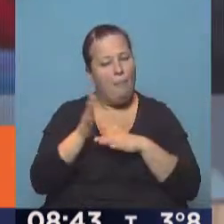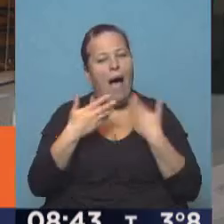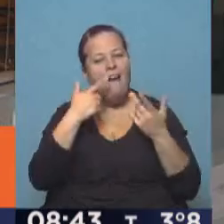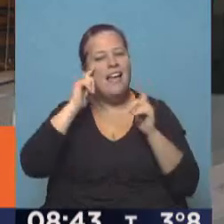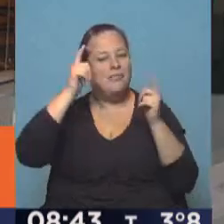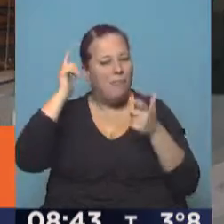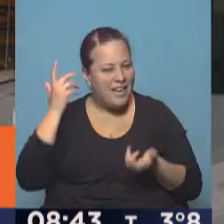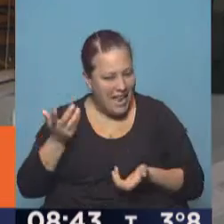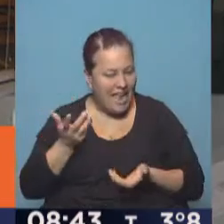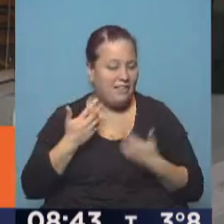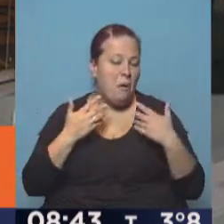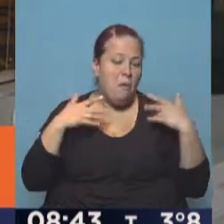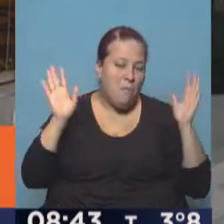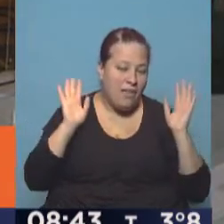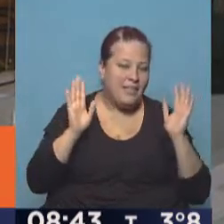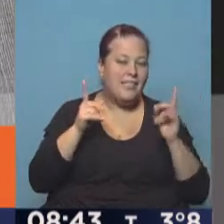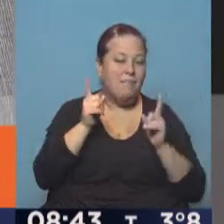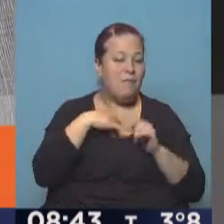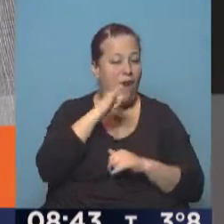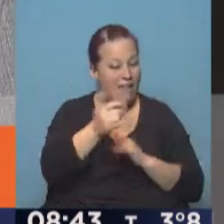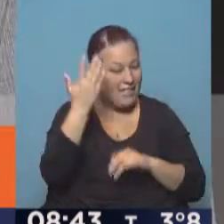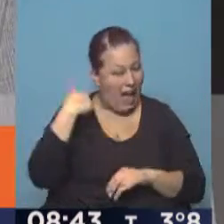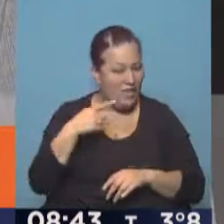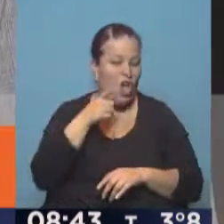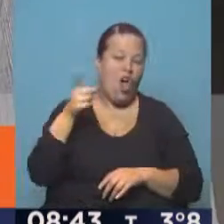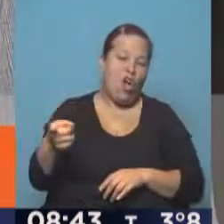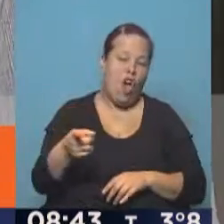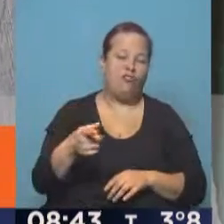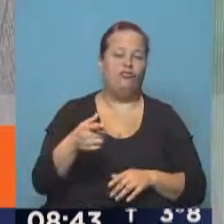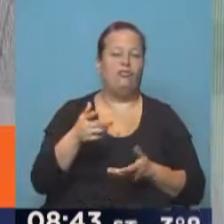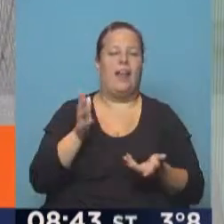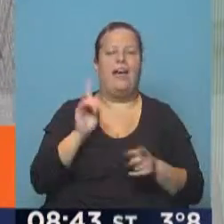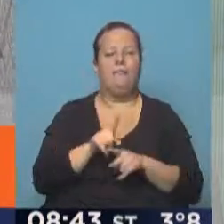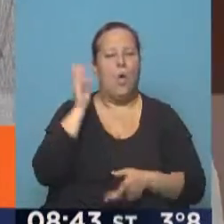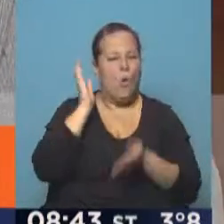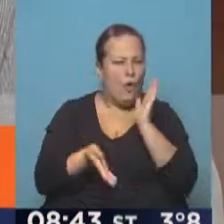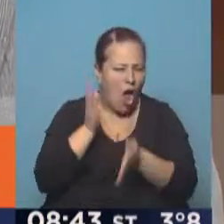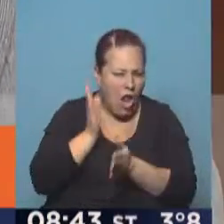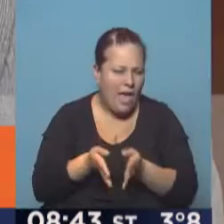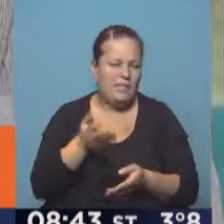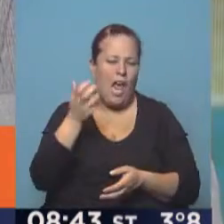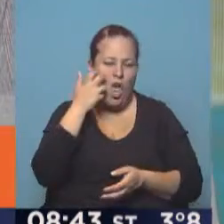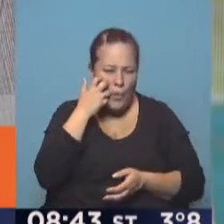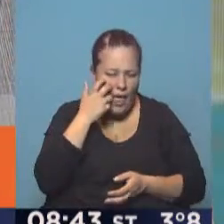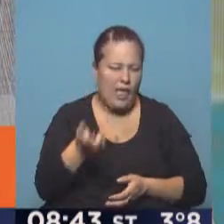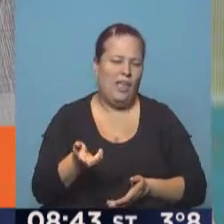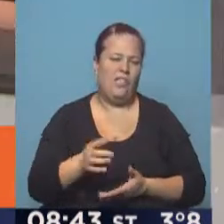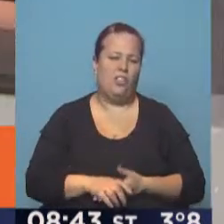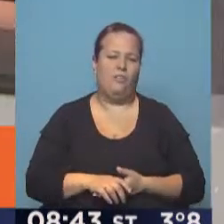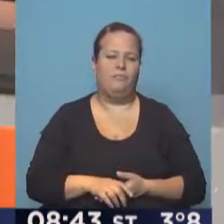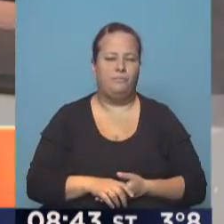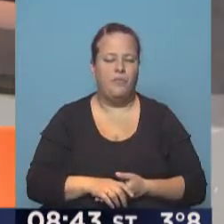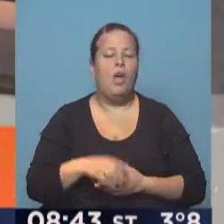experiencias y a lo mejor evitar lo que estábamos hablando al principio, el tema de esa violencia hacia los mayores,